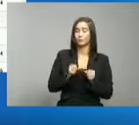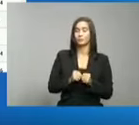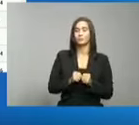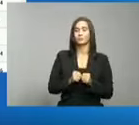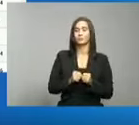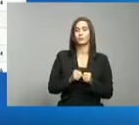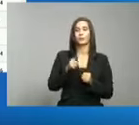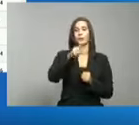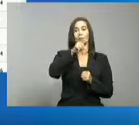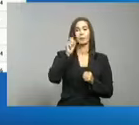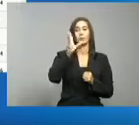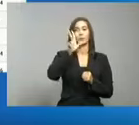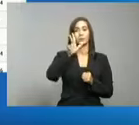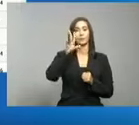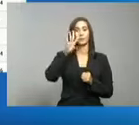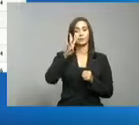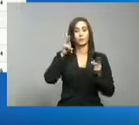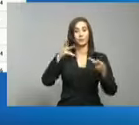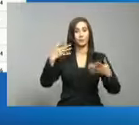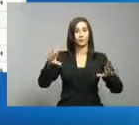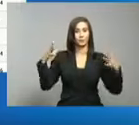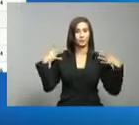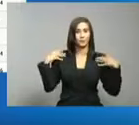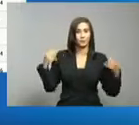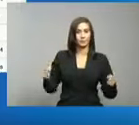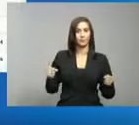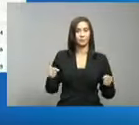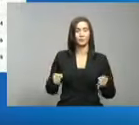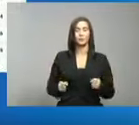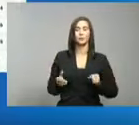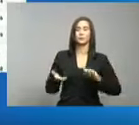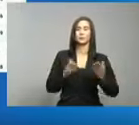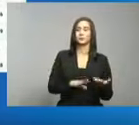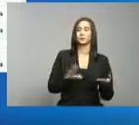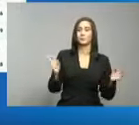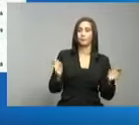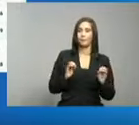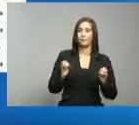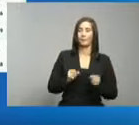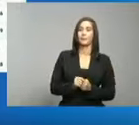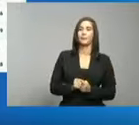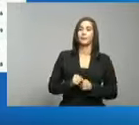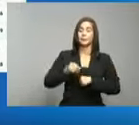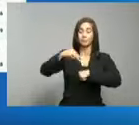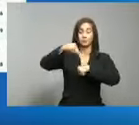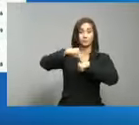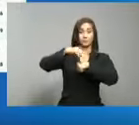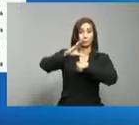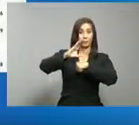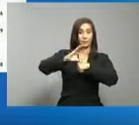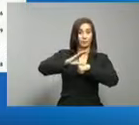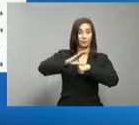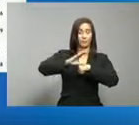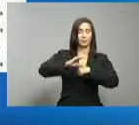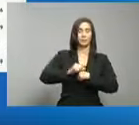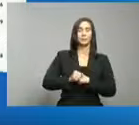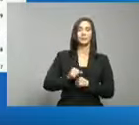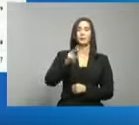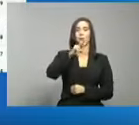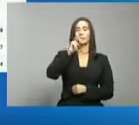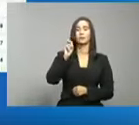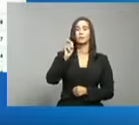134 recuperados, cero fallecimientos. Montecristi, Montecristi,